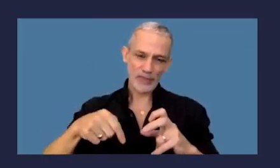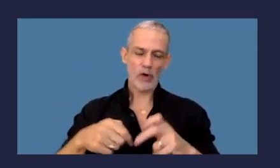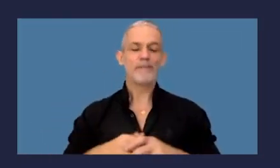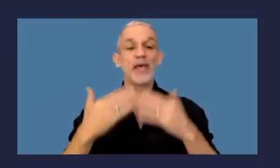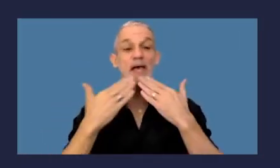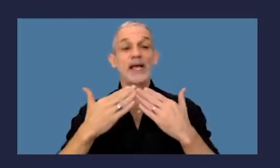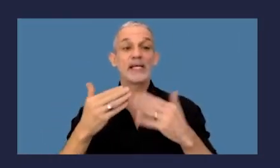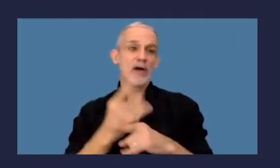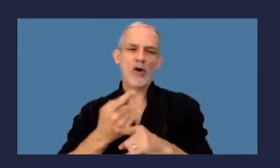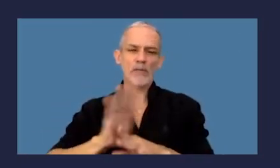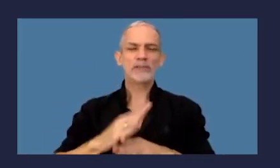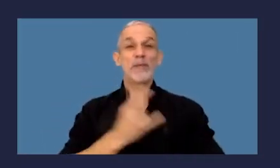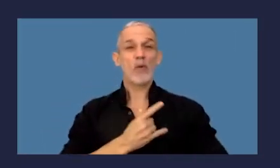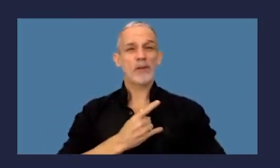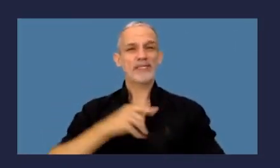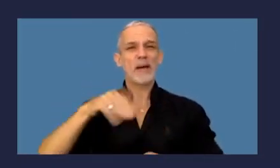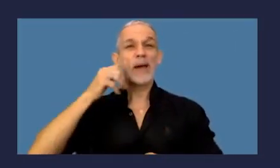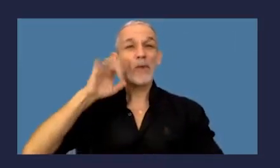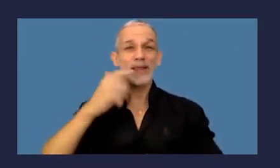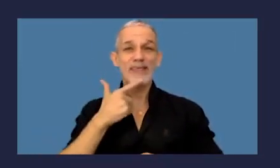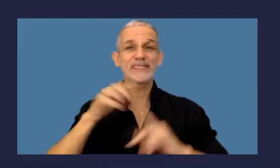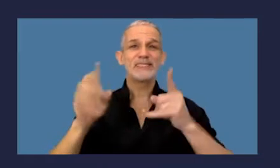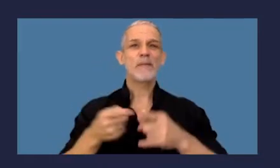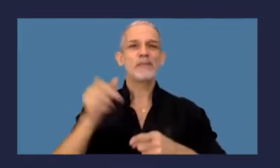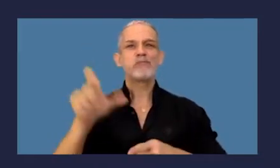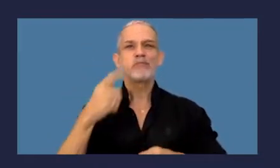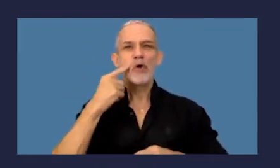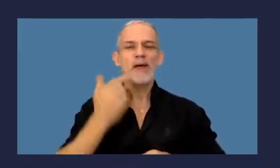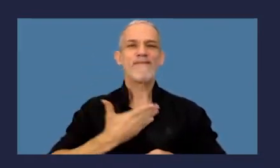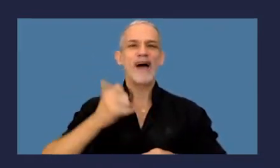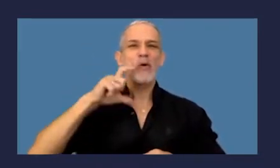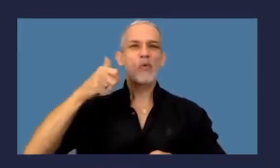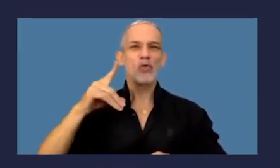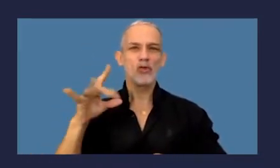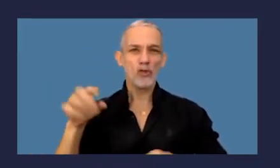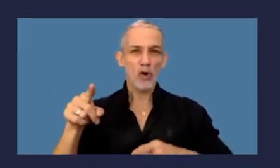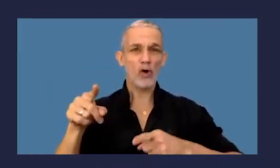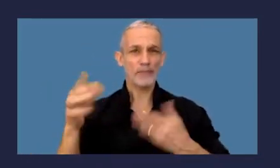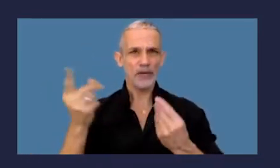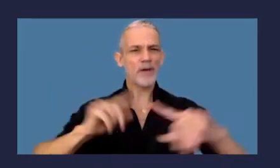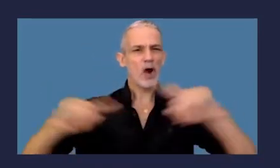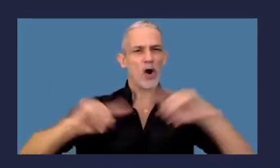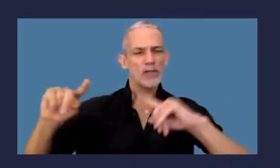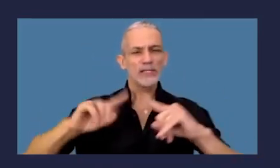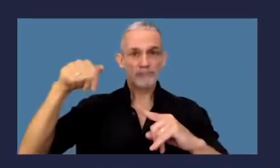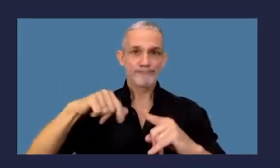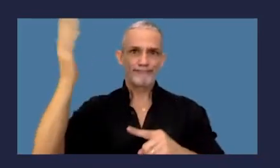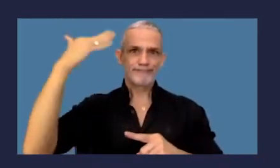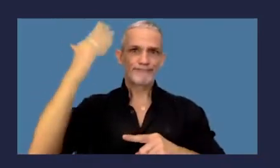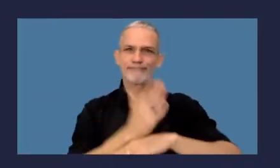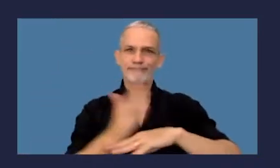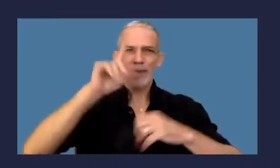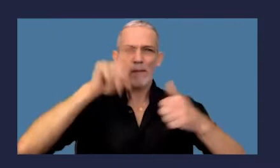Agradecerle también como siempre a la Universidad y a Facundo también, que coordina junto conmigo también el que podamos llevar adelante esta jornada